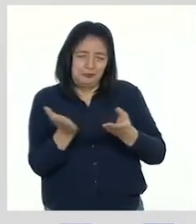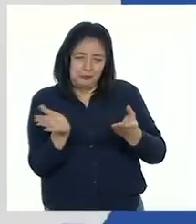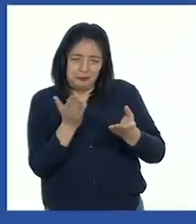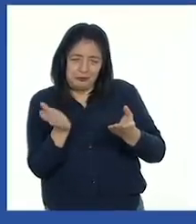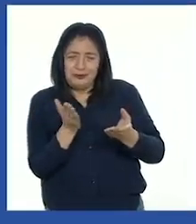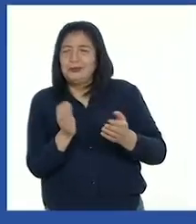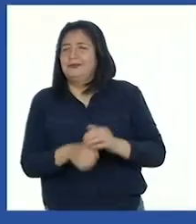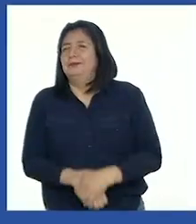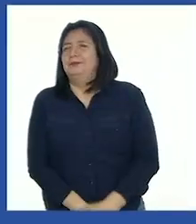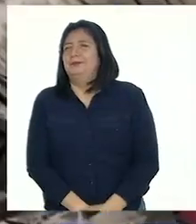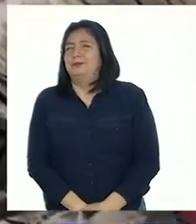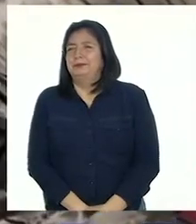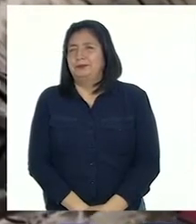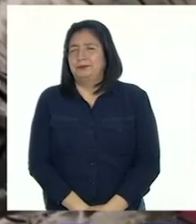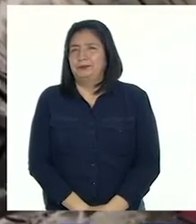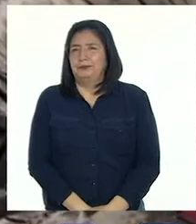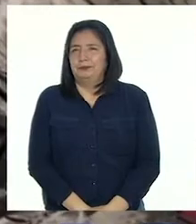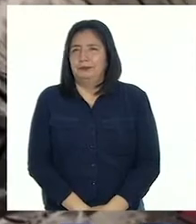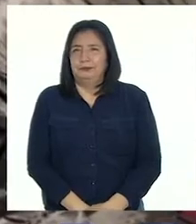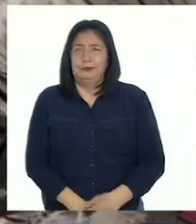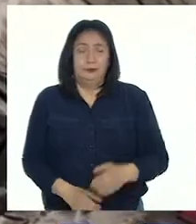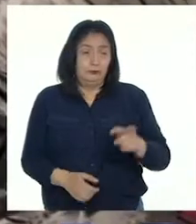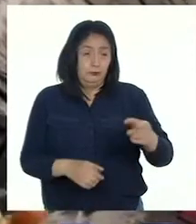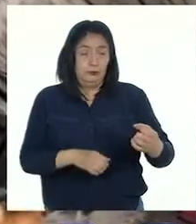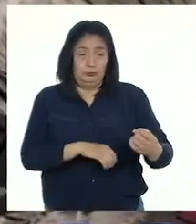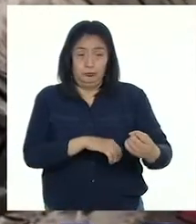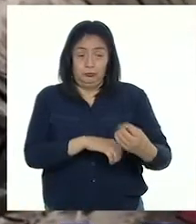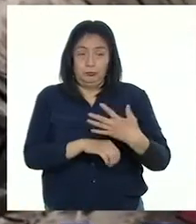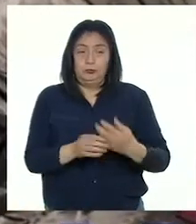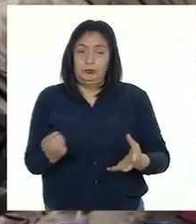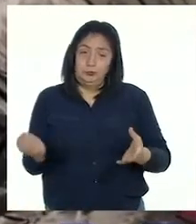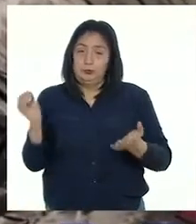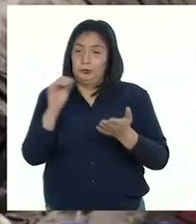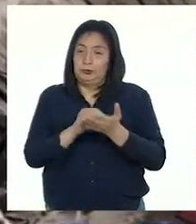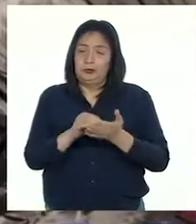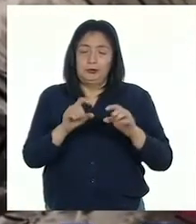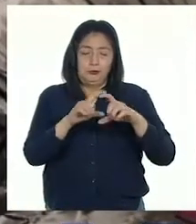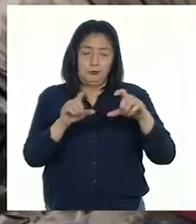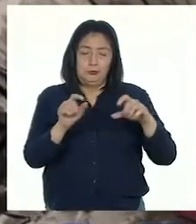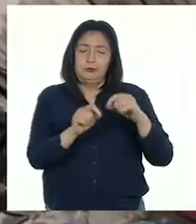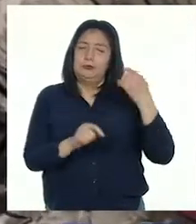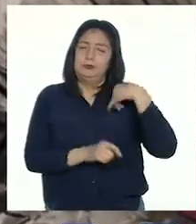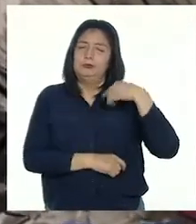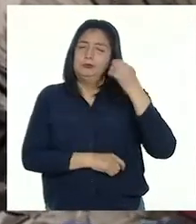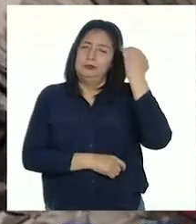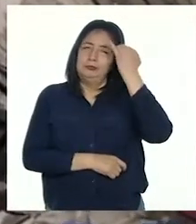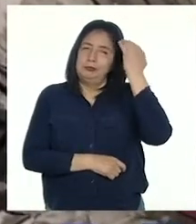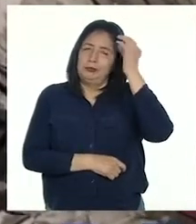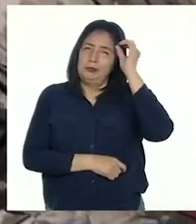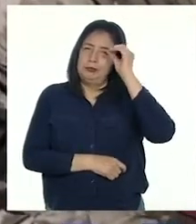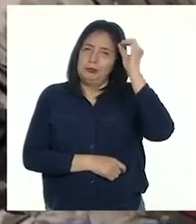portafolio. Con su sugerencia seguiré incluyendo comentarios con mis reflexiones.